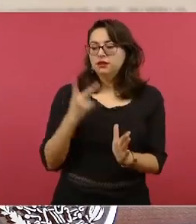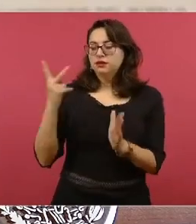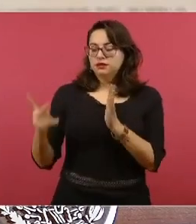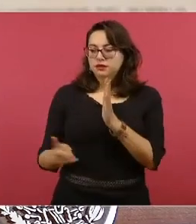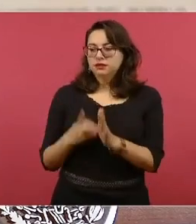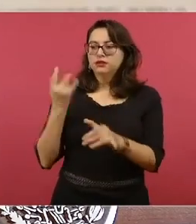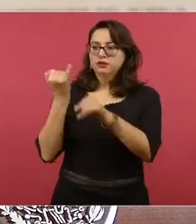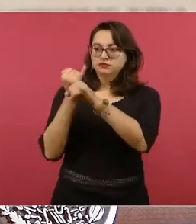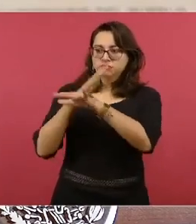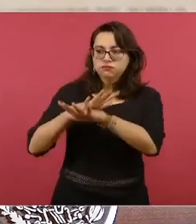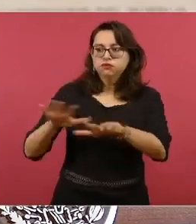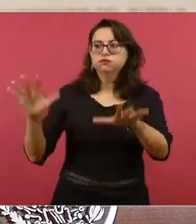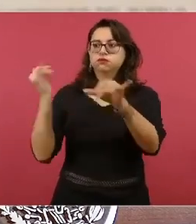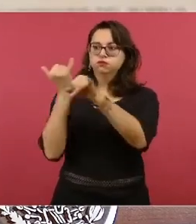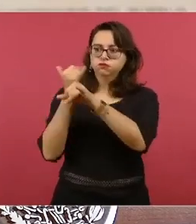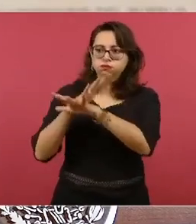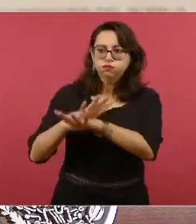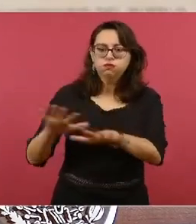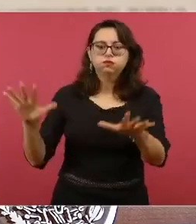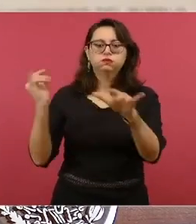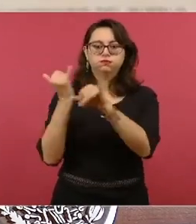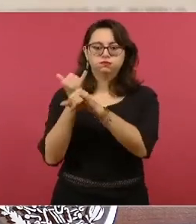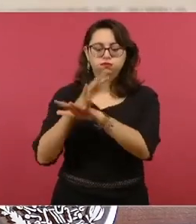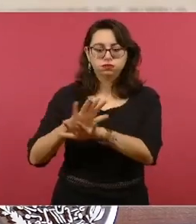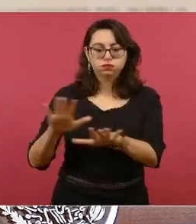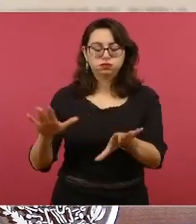informando, informando sobre eso.